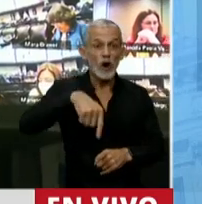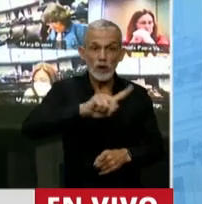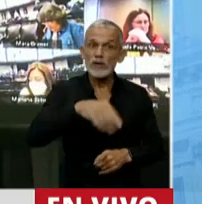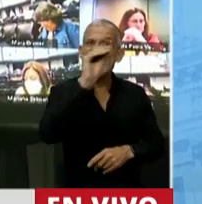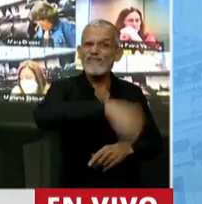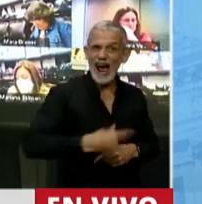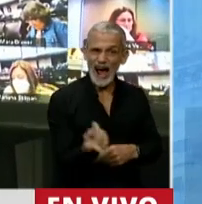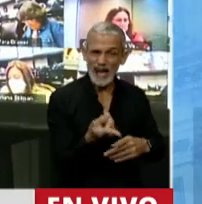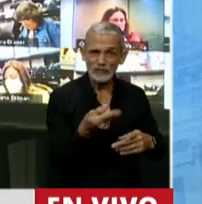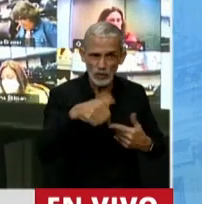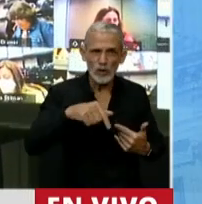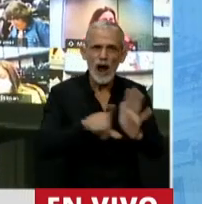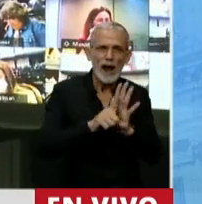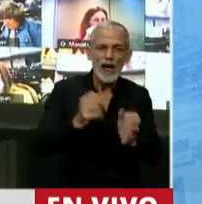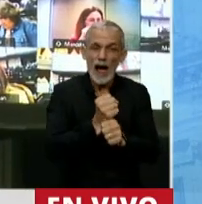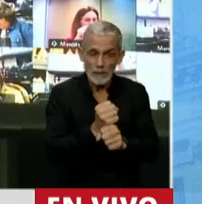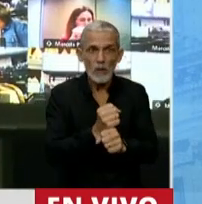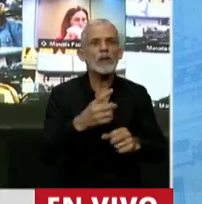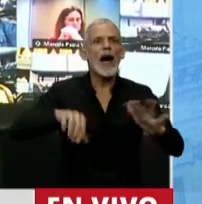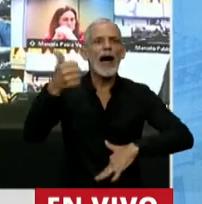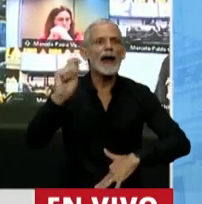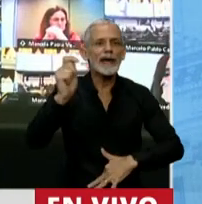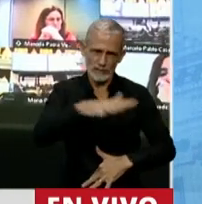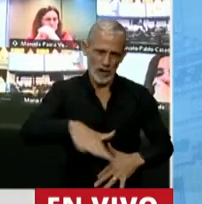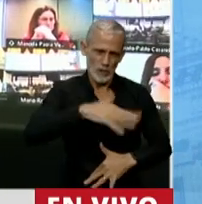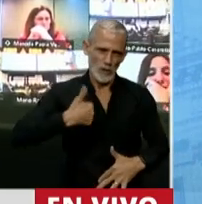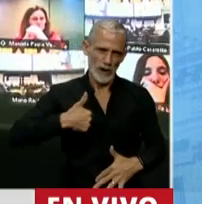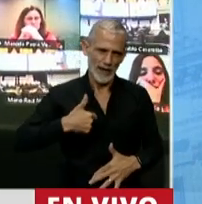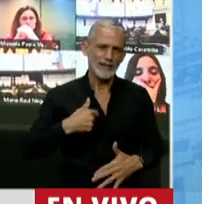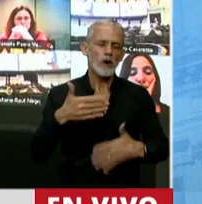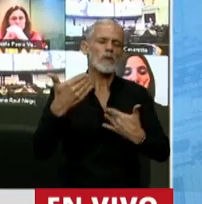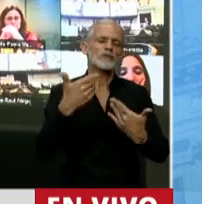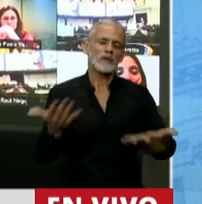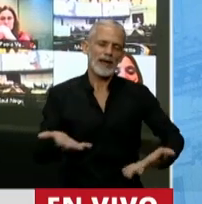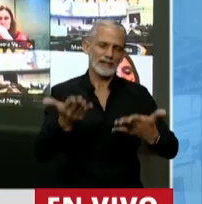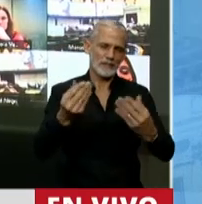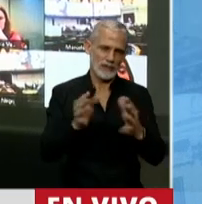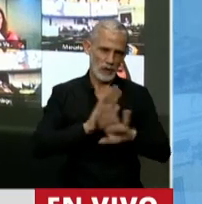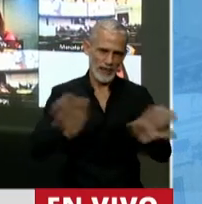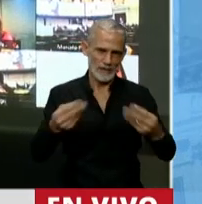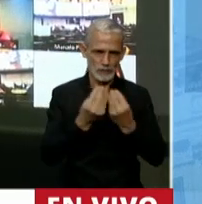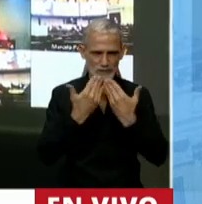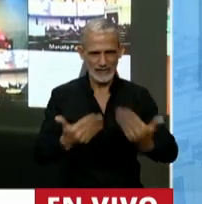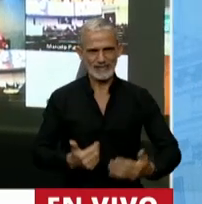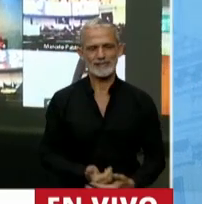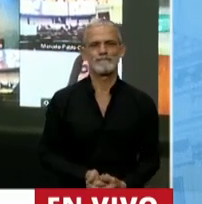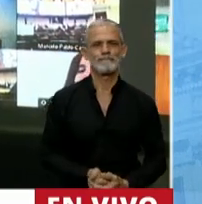fracasaran en el intento va a haber ganado el pueblo argentino y sus posibilidades de crecimiento. Nada más, señora Presidenta.